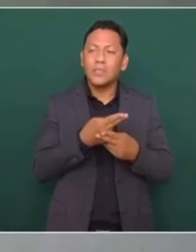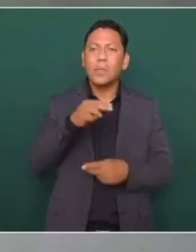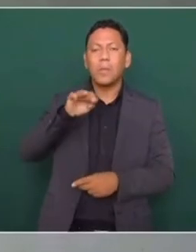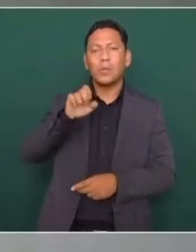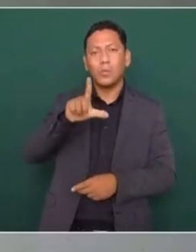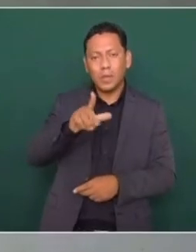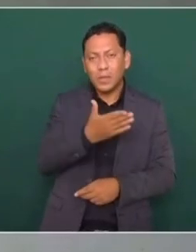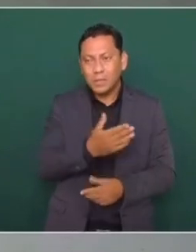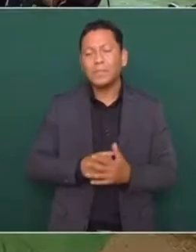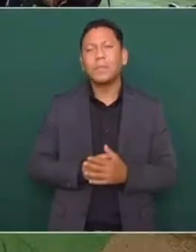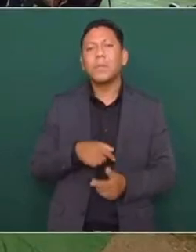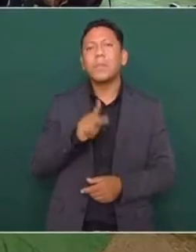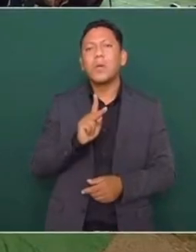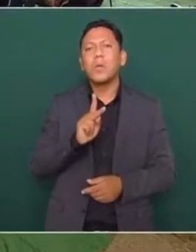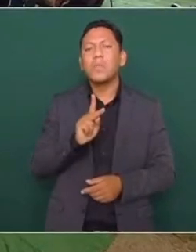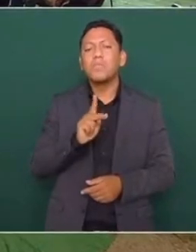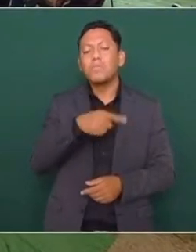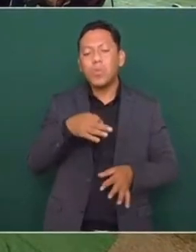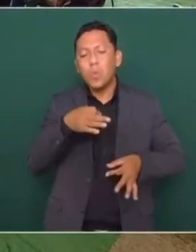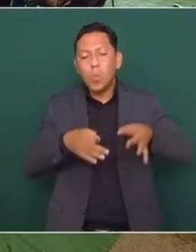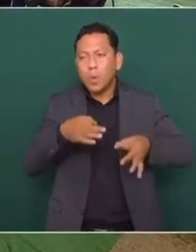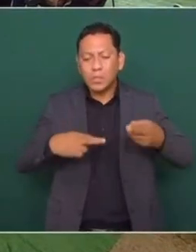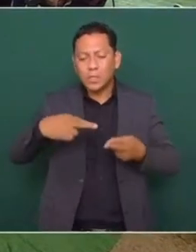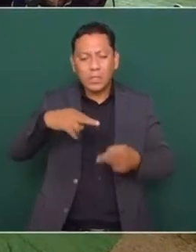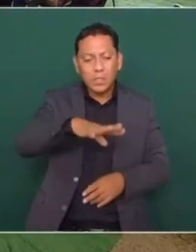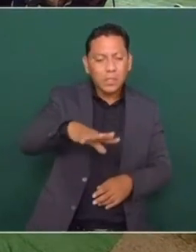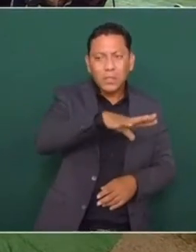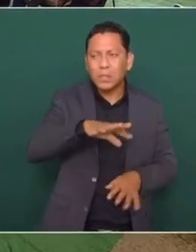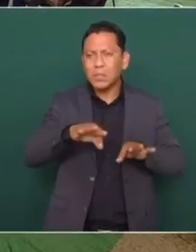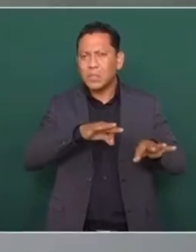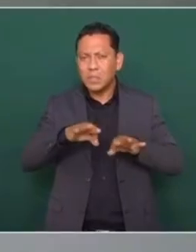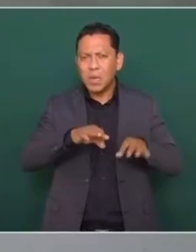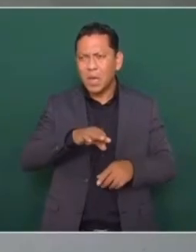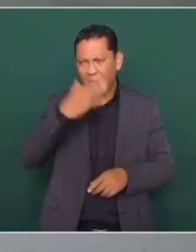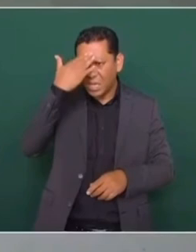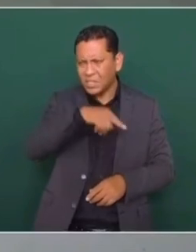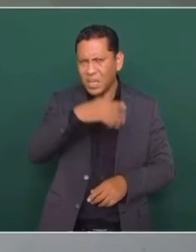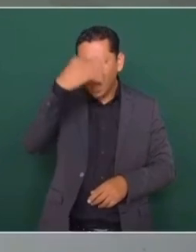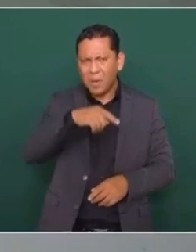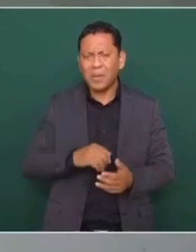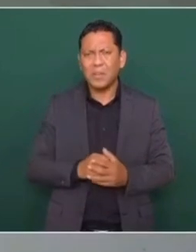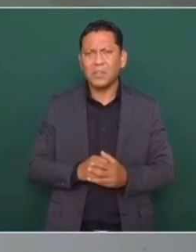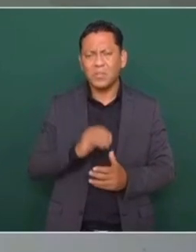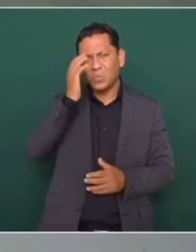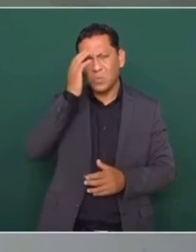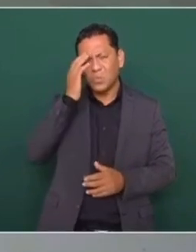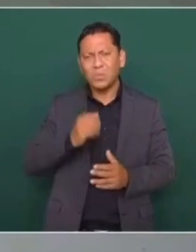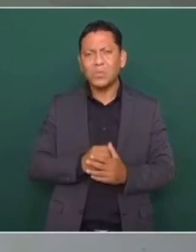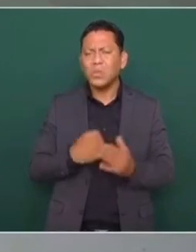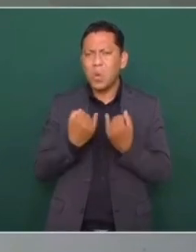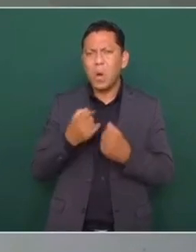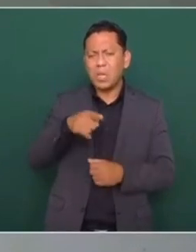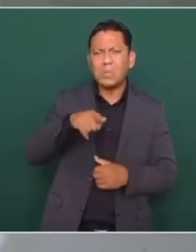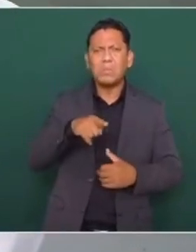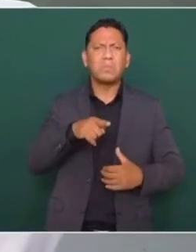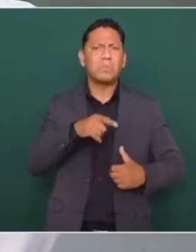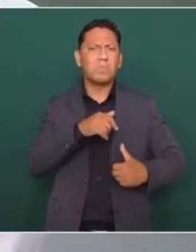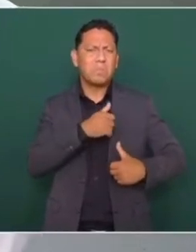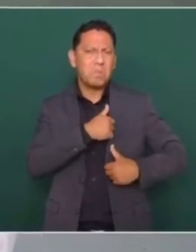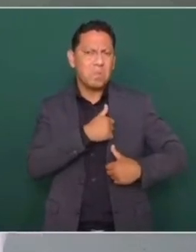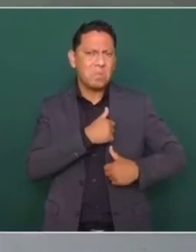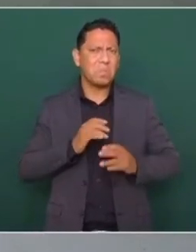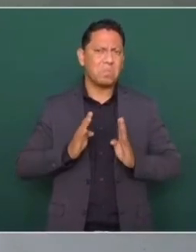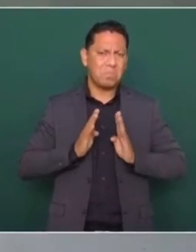Bartlett. Pero los jueces de distrito, los que trabajan en el Poder Judicial lo saben, como también los militares,